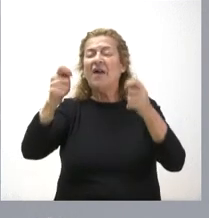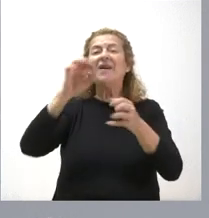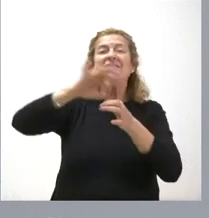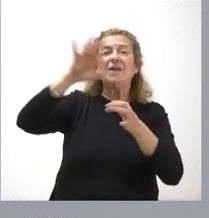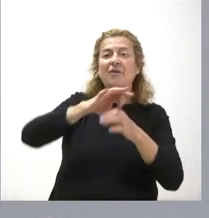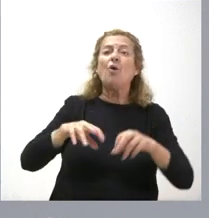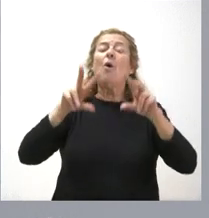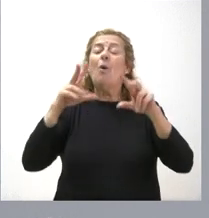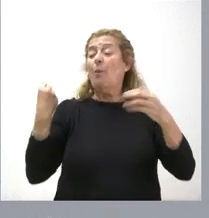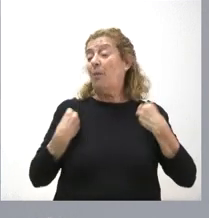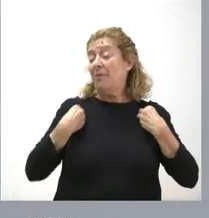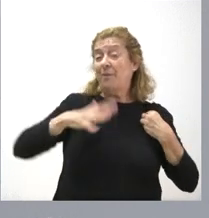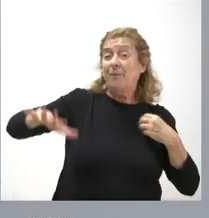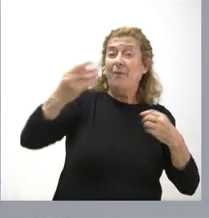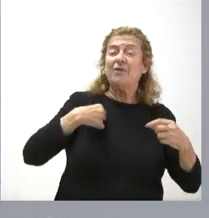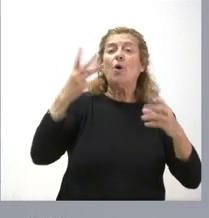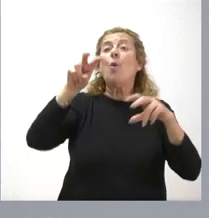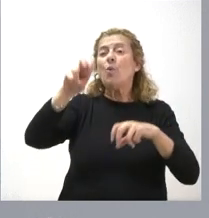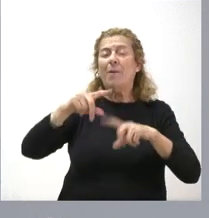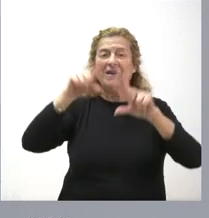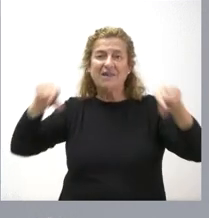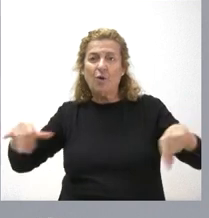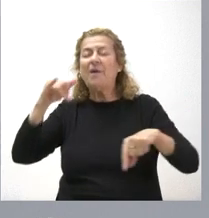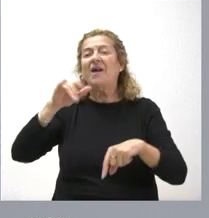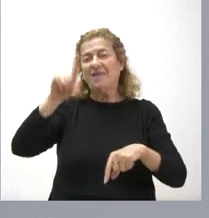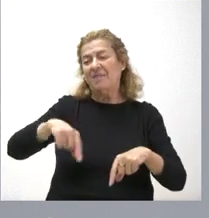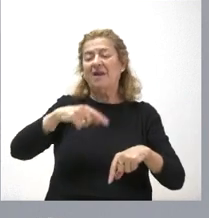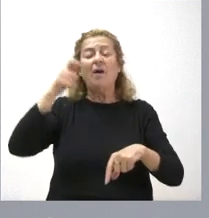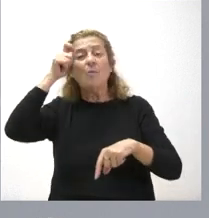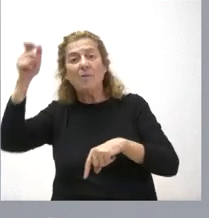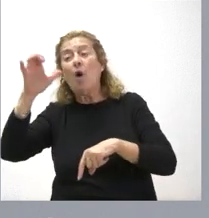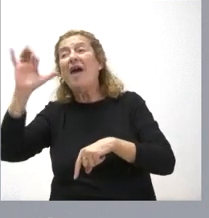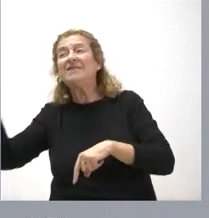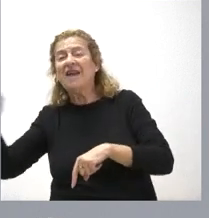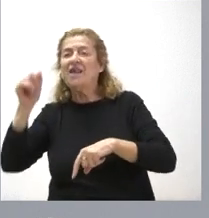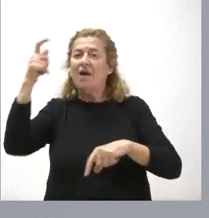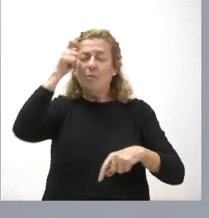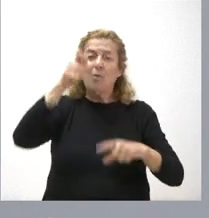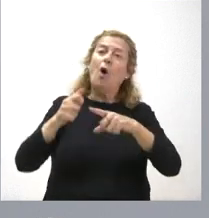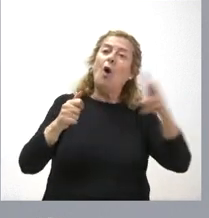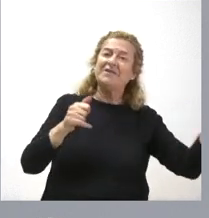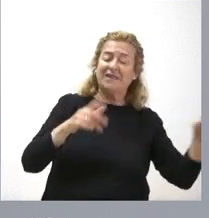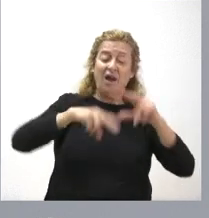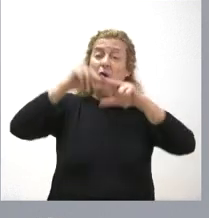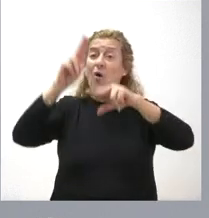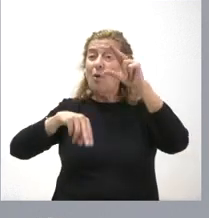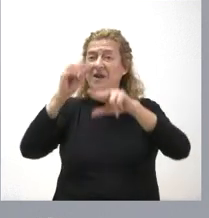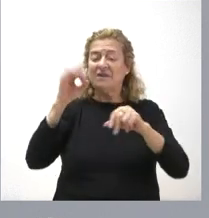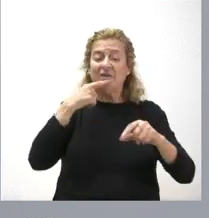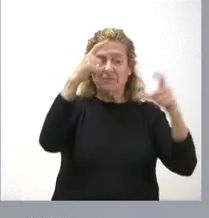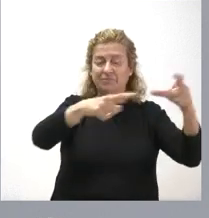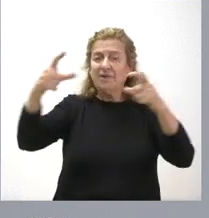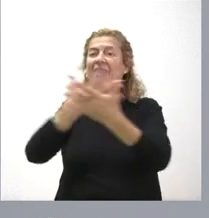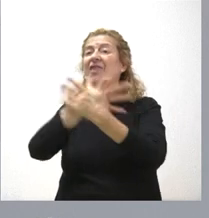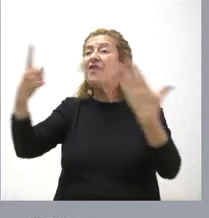de Nueva Segovia como a los pacientes de las zonas básicas de Segovia Rural Este y Oeste. Las obras incluyen la construcción de 16 consultas de